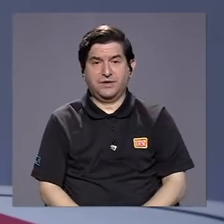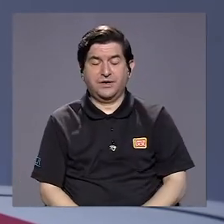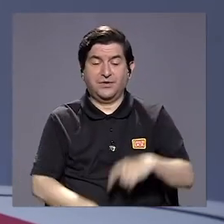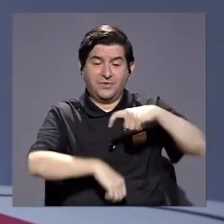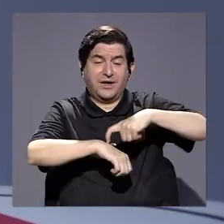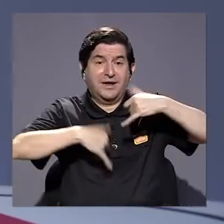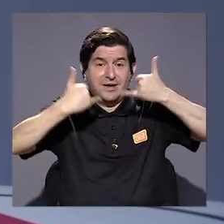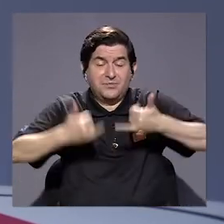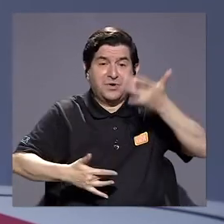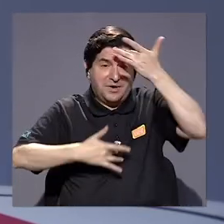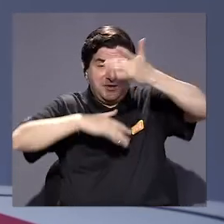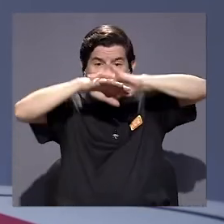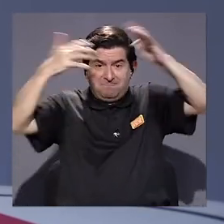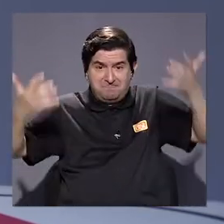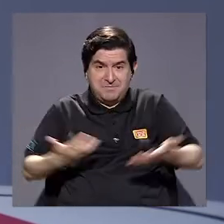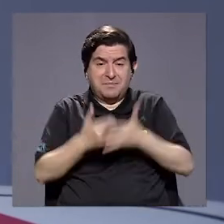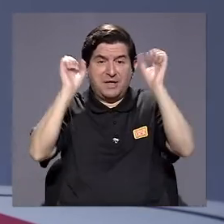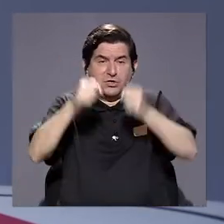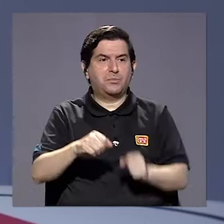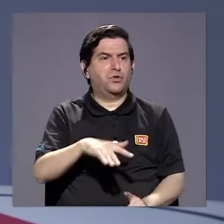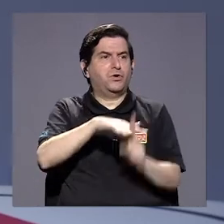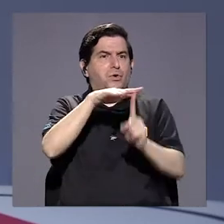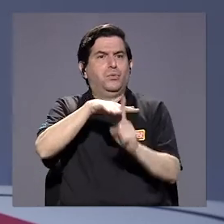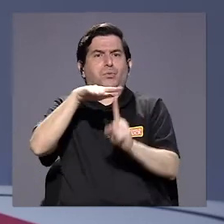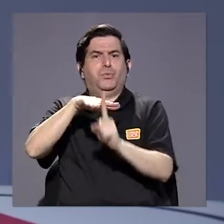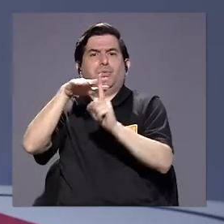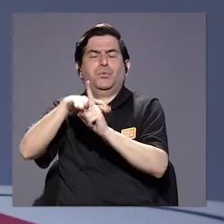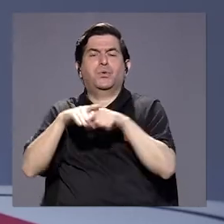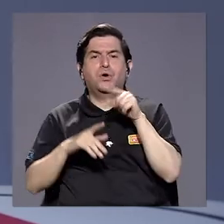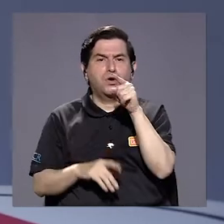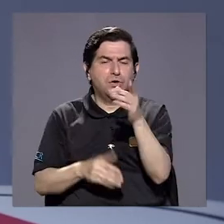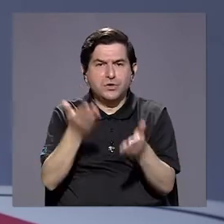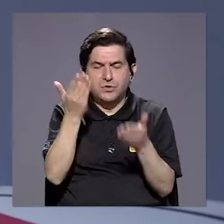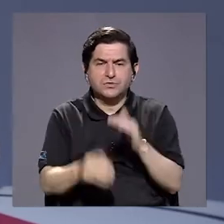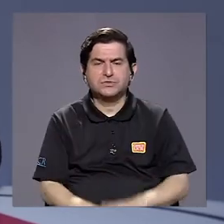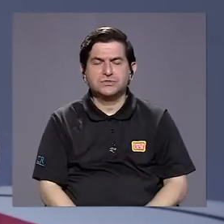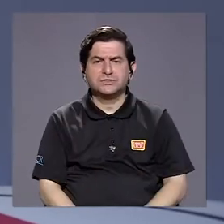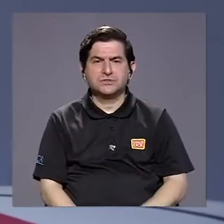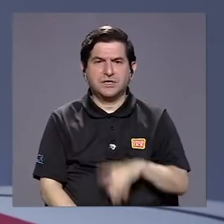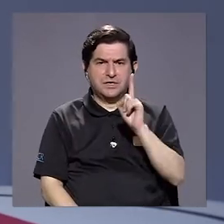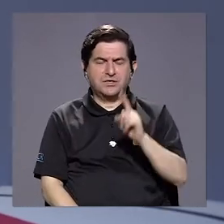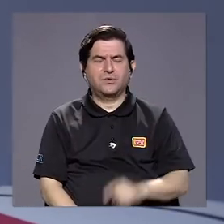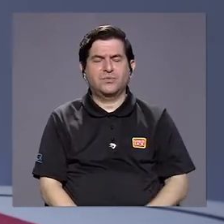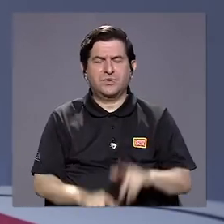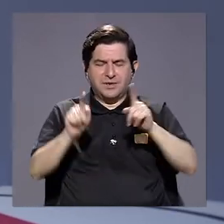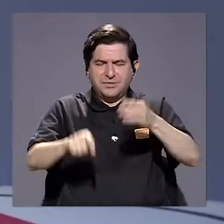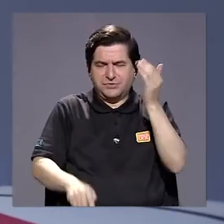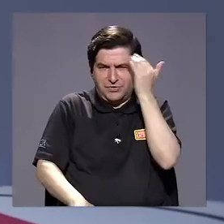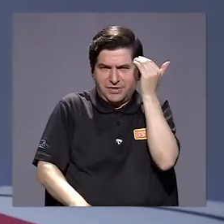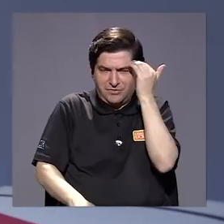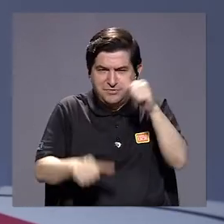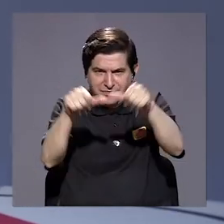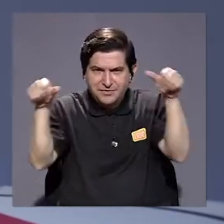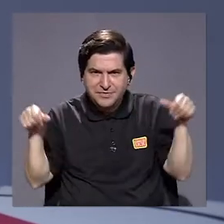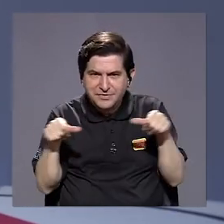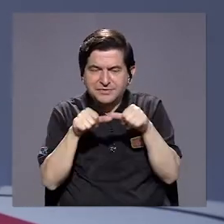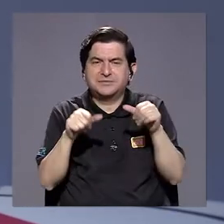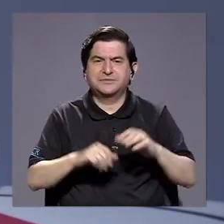hoy, en este momento de pandemia, inclusive pueden proliferar y que usted es una voz referente en ese ámbito.